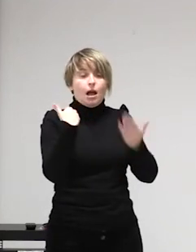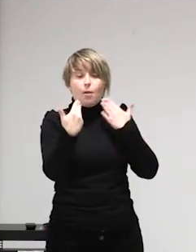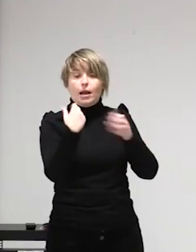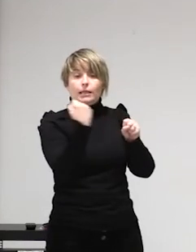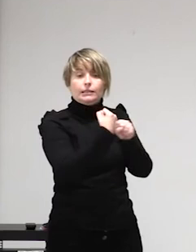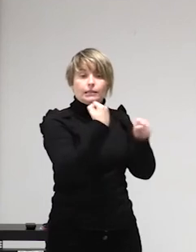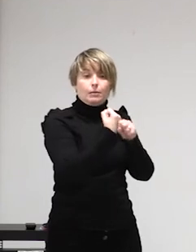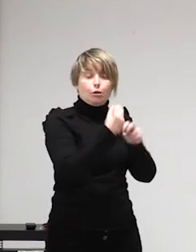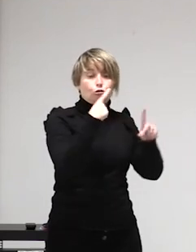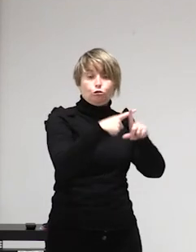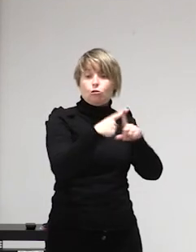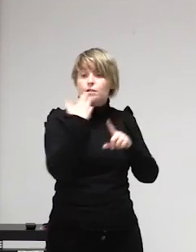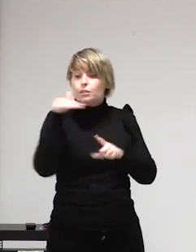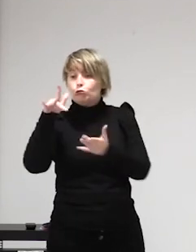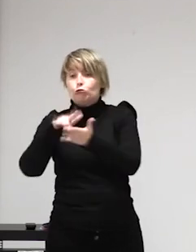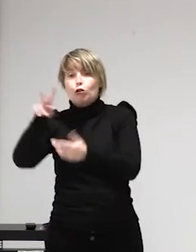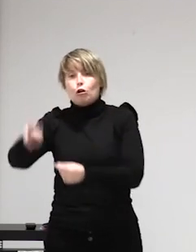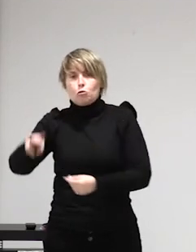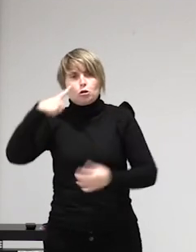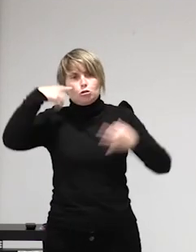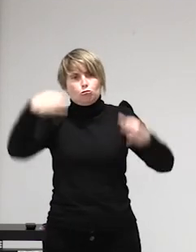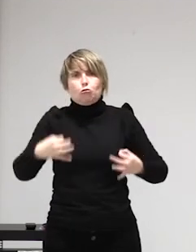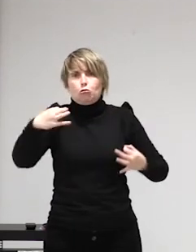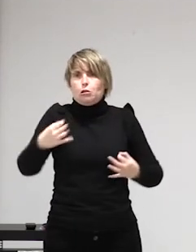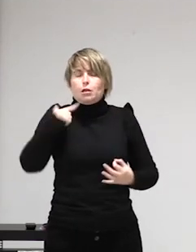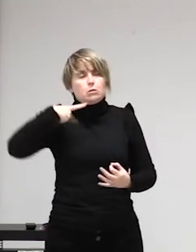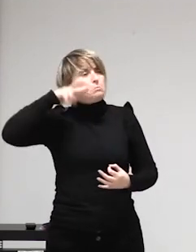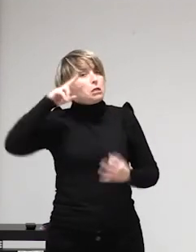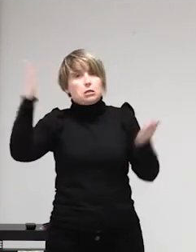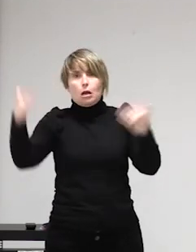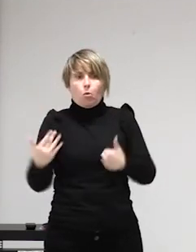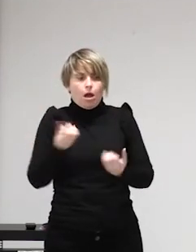van a acabar con la pobreza que al fin y al cabo es la causa